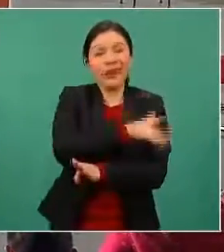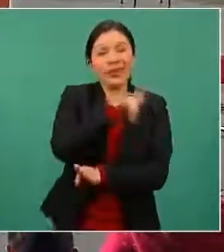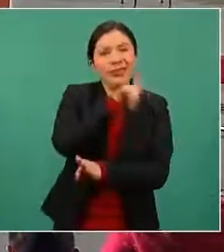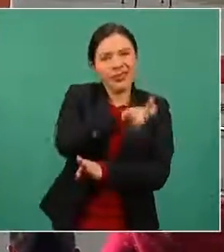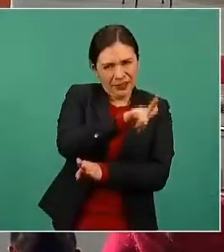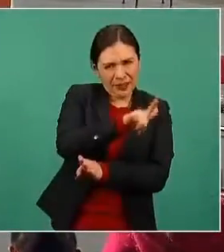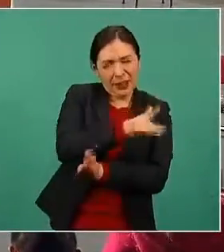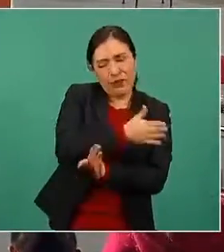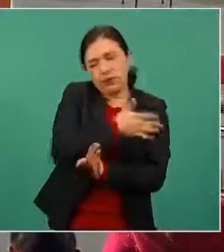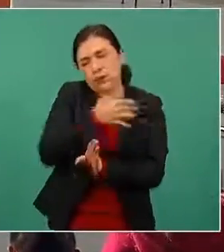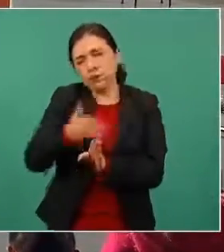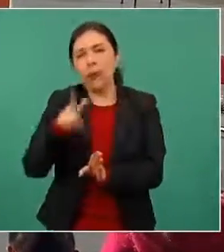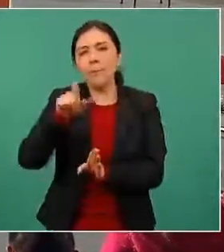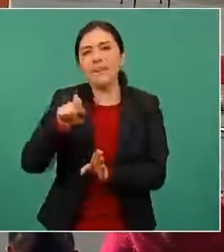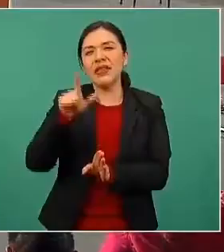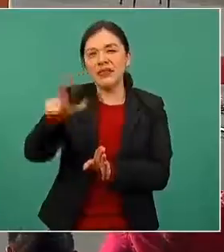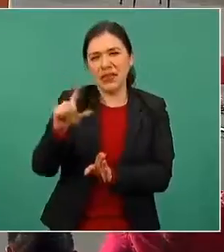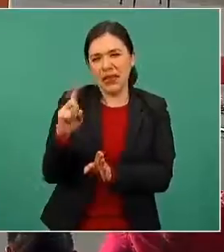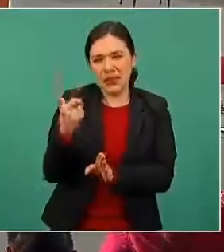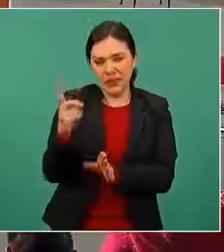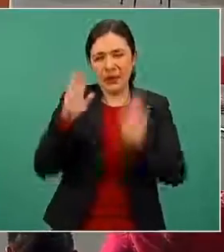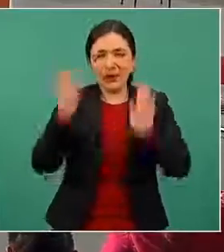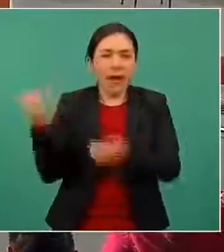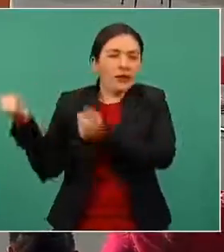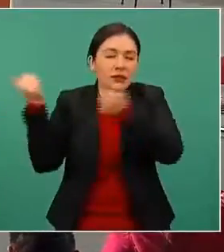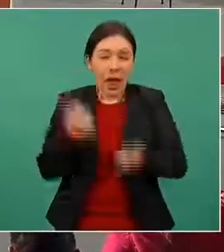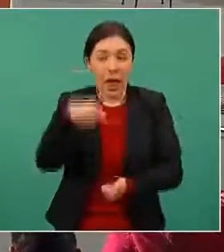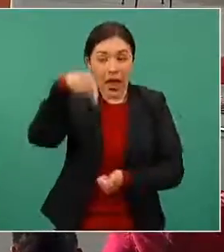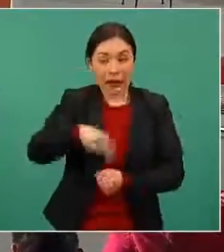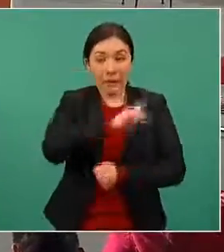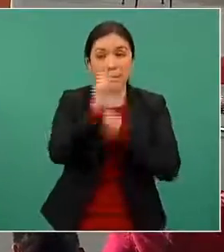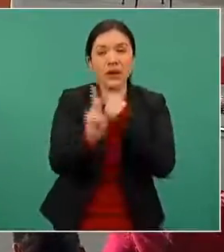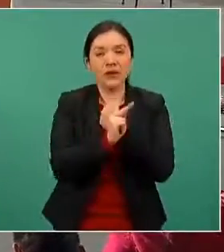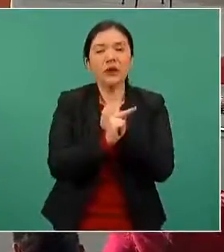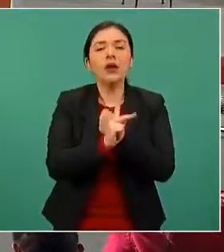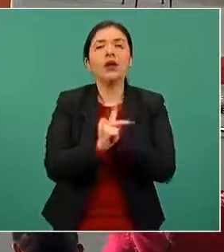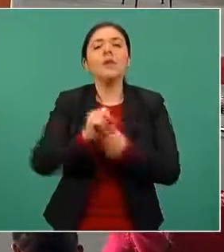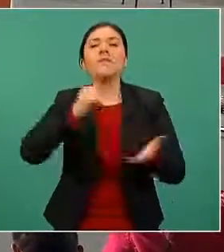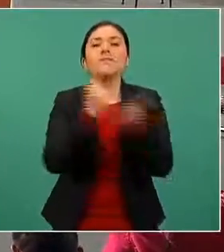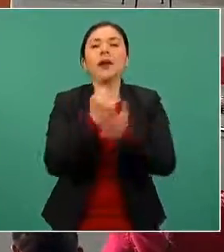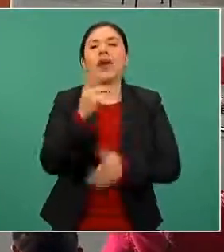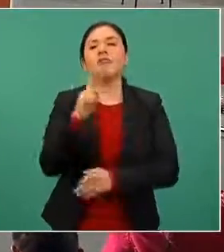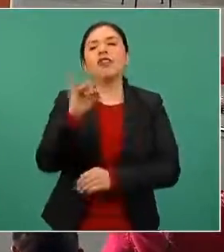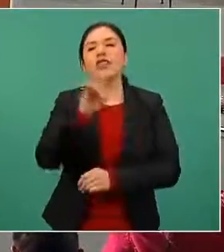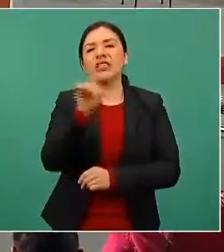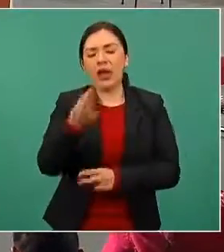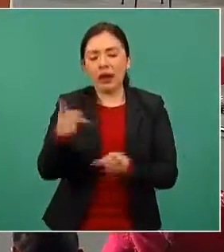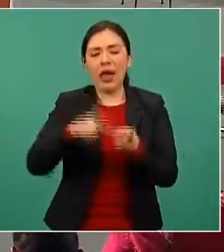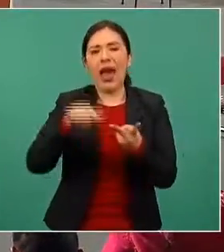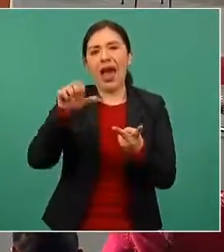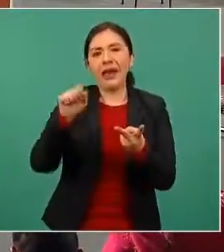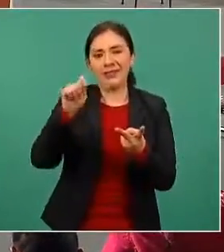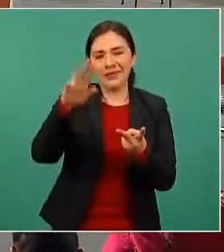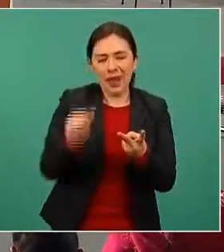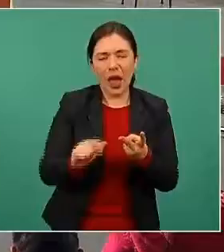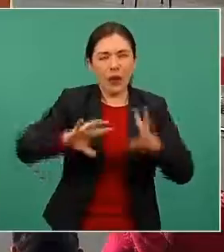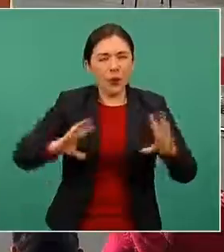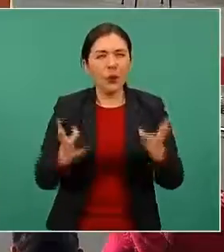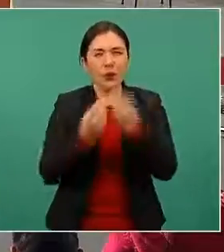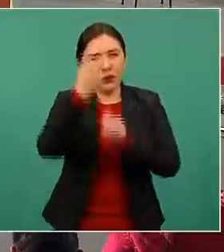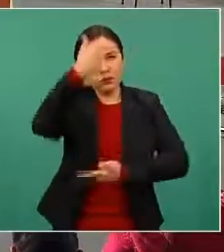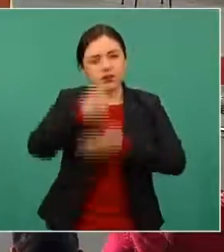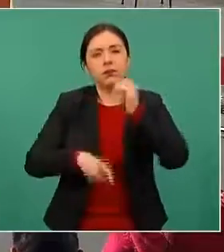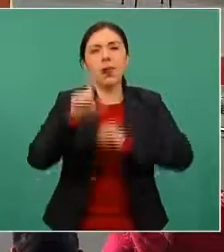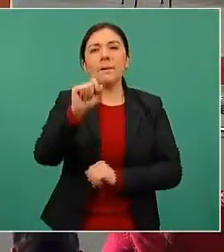de diciembre arribaron a nuestro país vacunas Pfizer y AstraZeneca con un total de 23